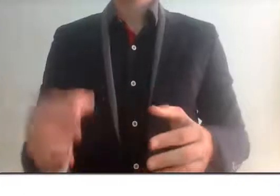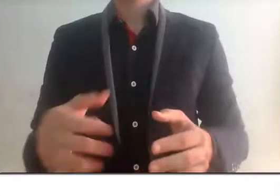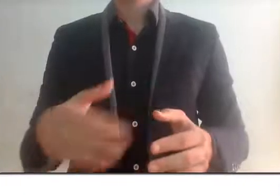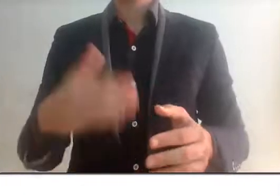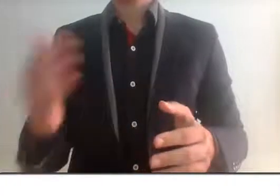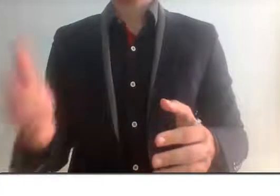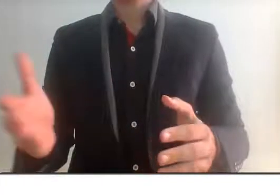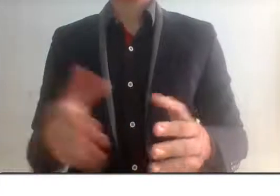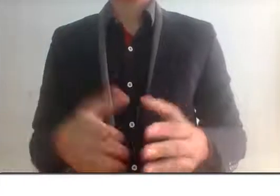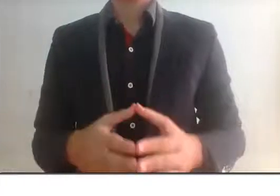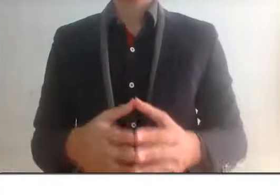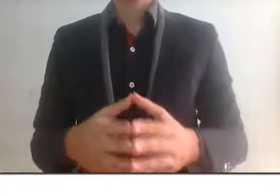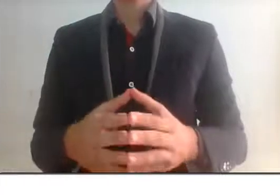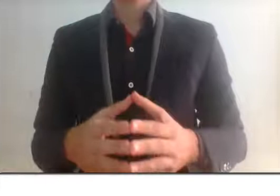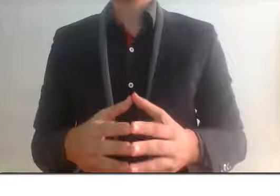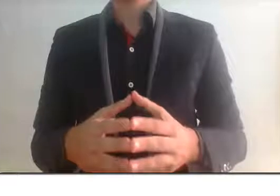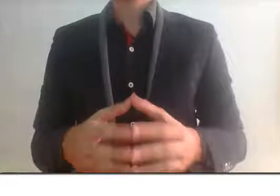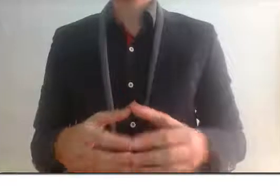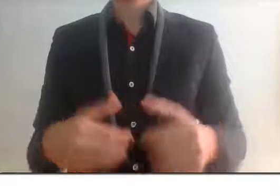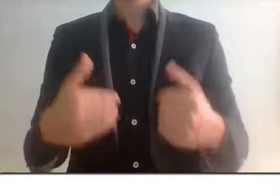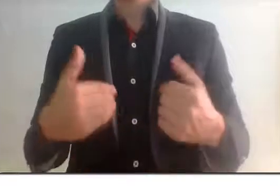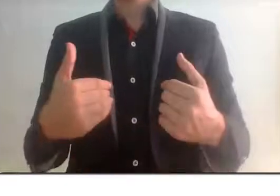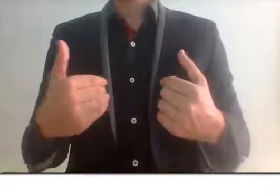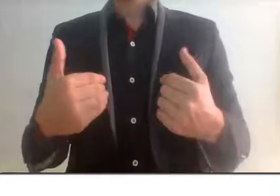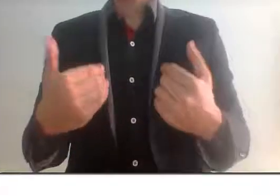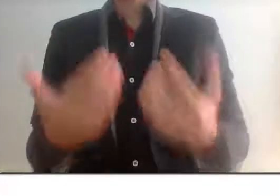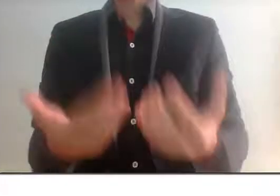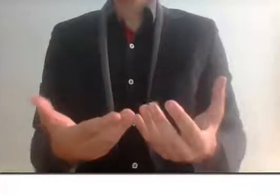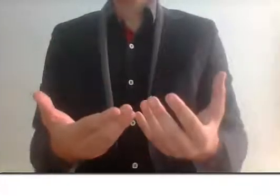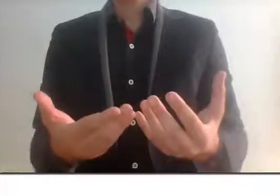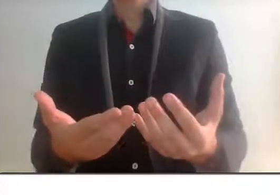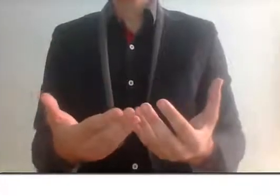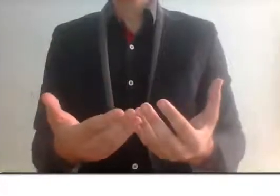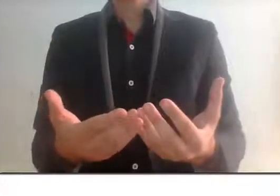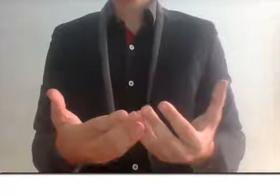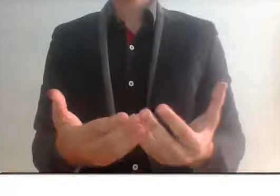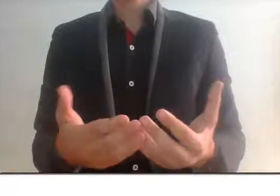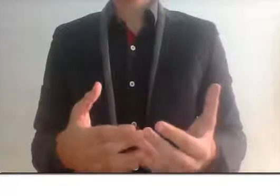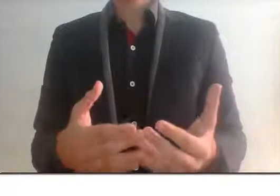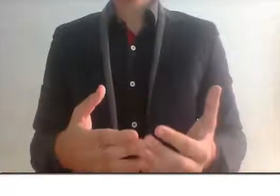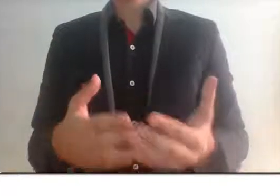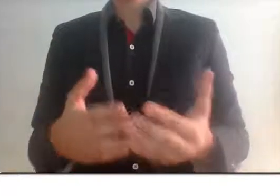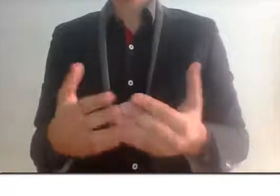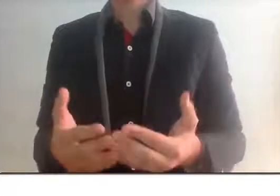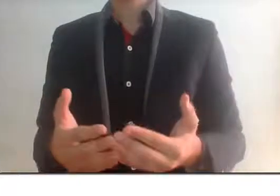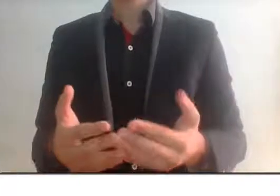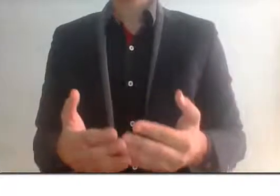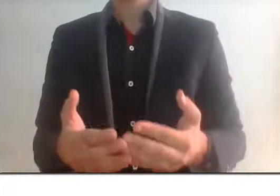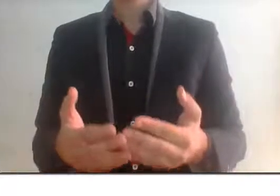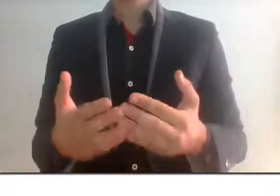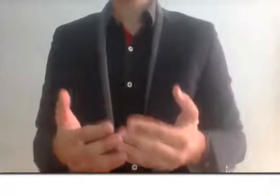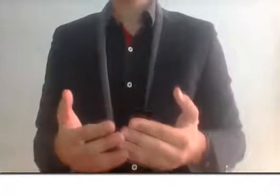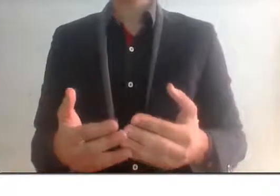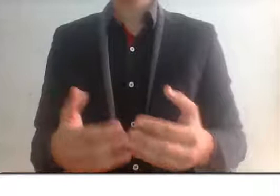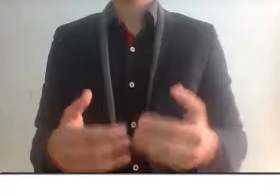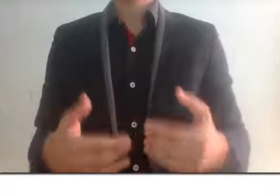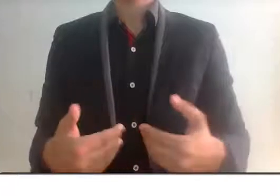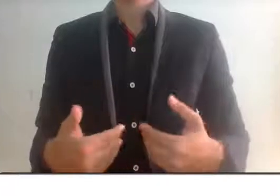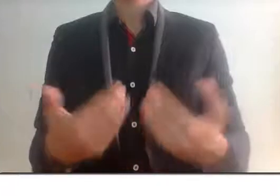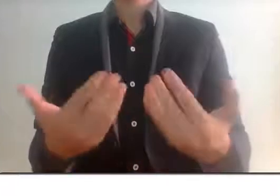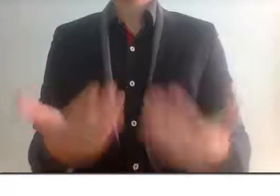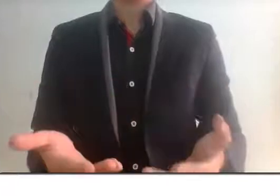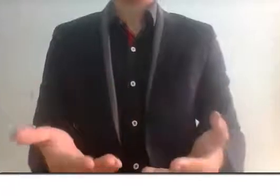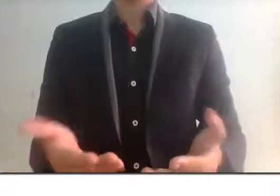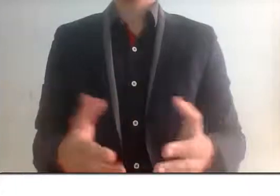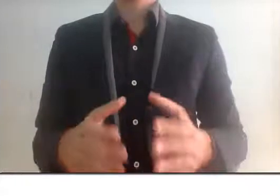pero tal, se dedicaba precisamente a ese tipo de cosas. Lo que vemos es que tenemos que enfocar los recursos en lo que se necesita, no en